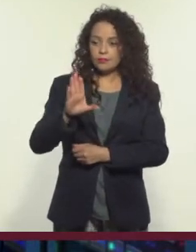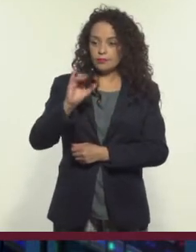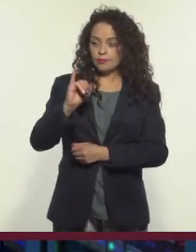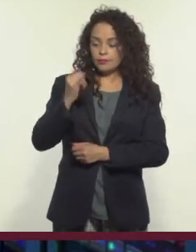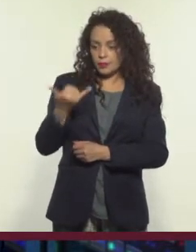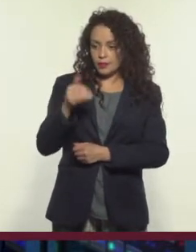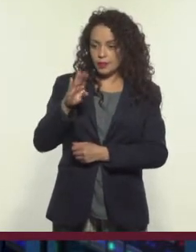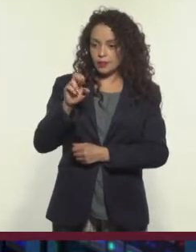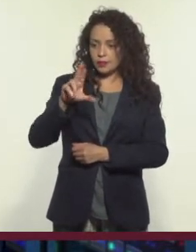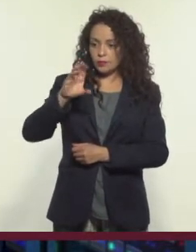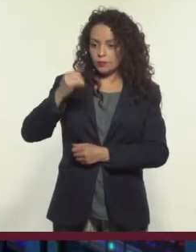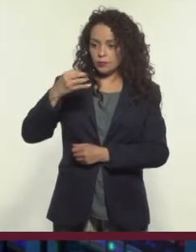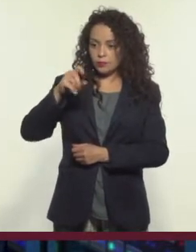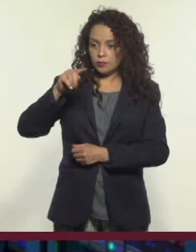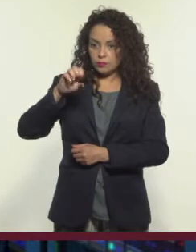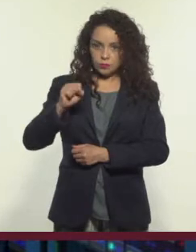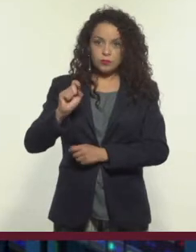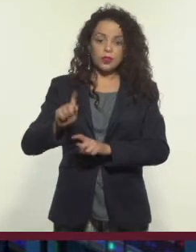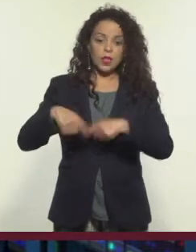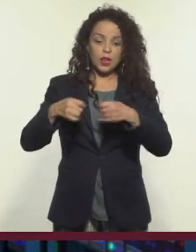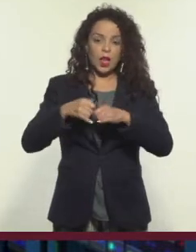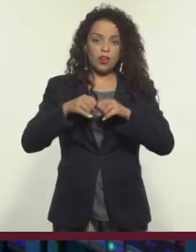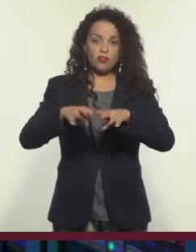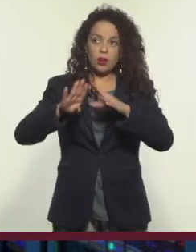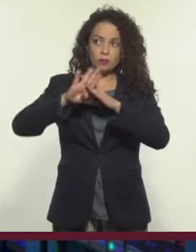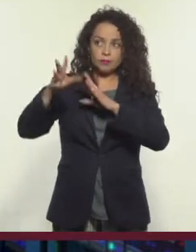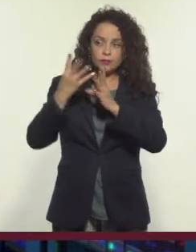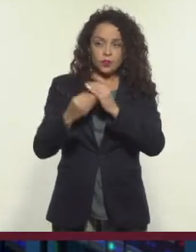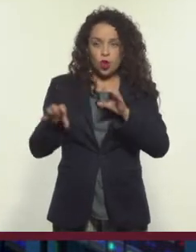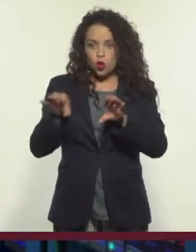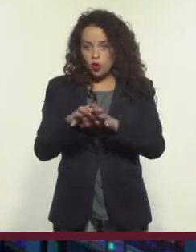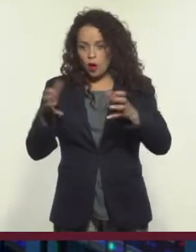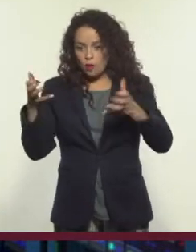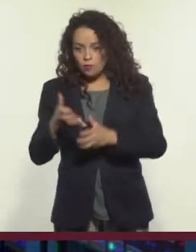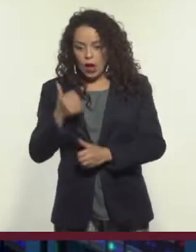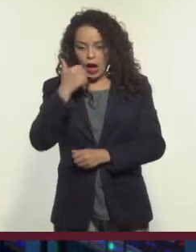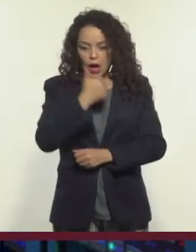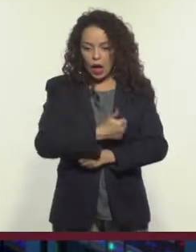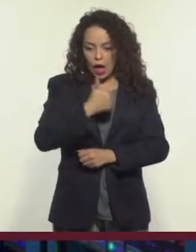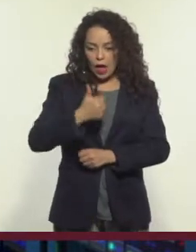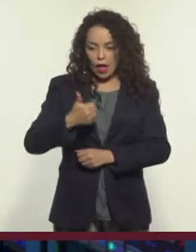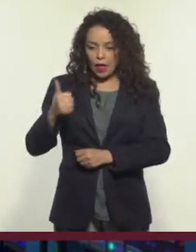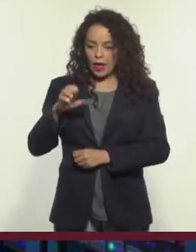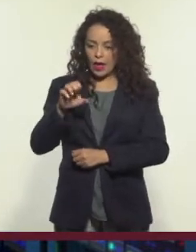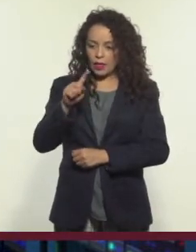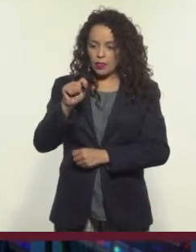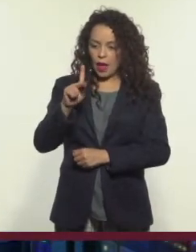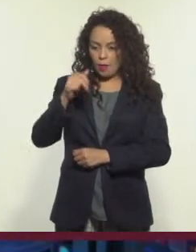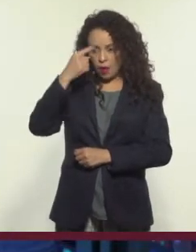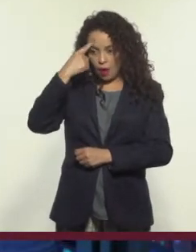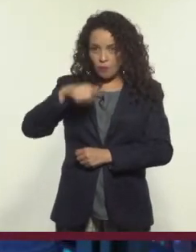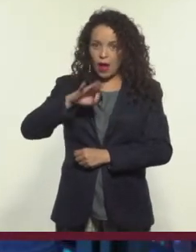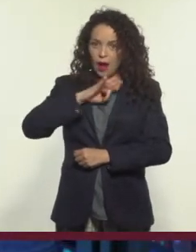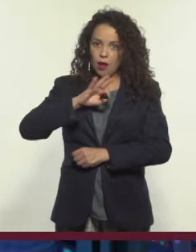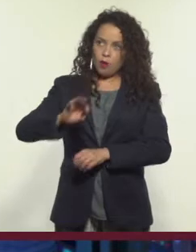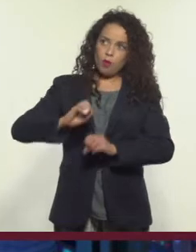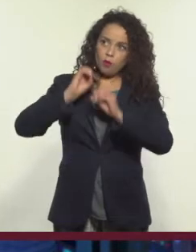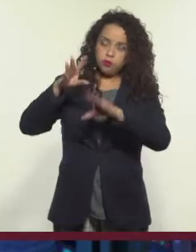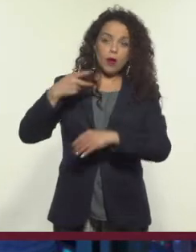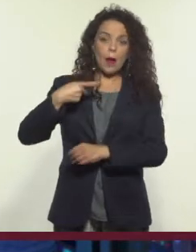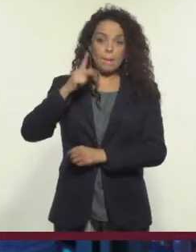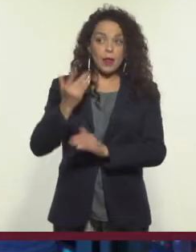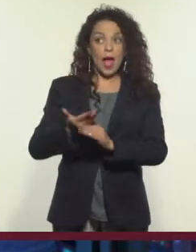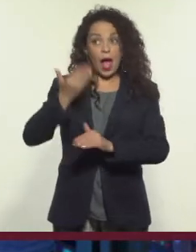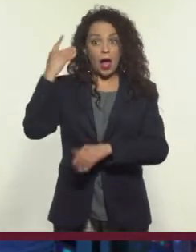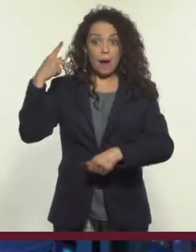como cibercoyotes y van dando información a los migrantes de cómo y qué hacer en cada etapa de la migración, solo que ya no se exponen a